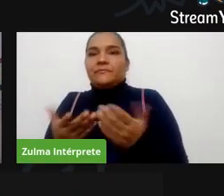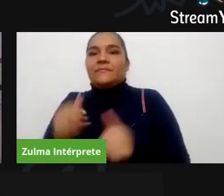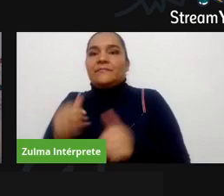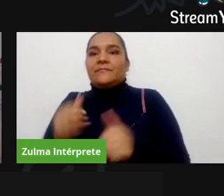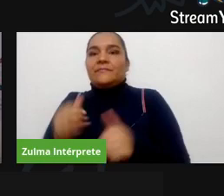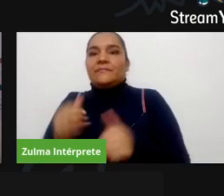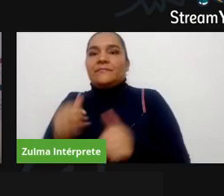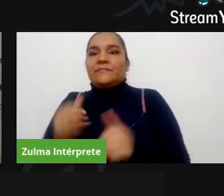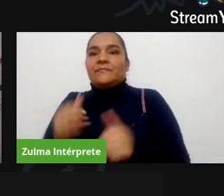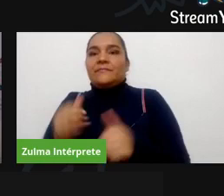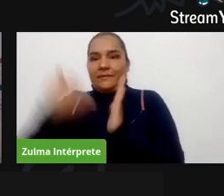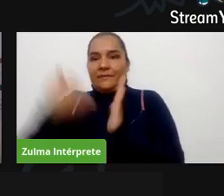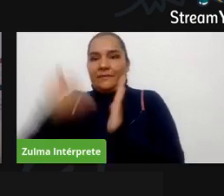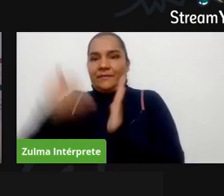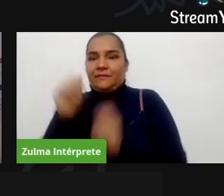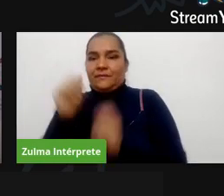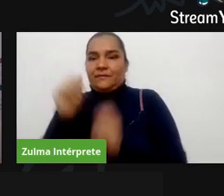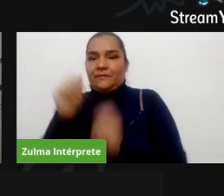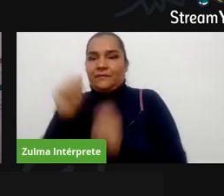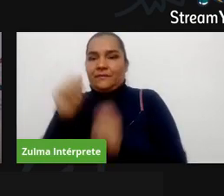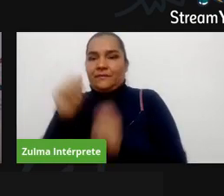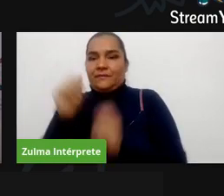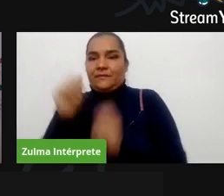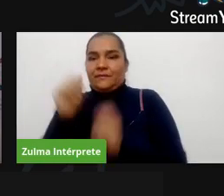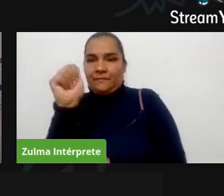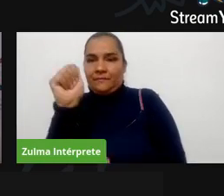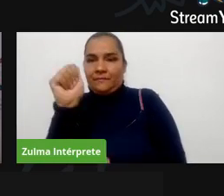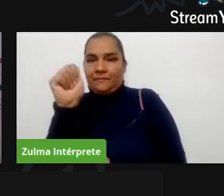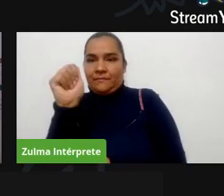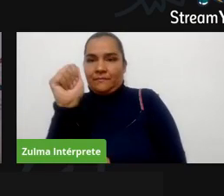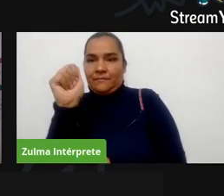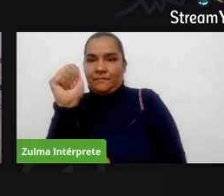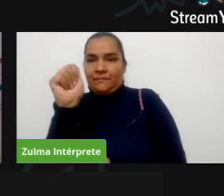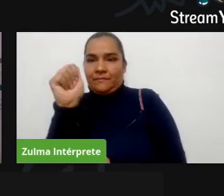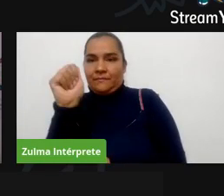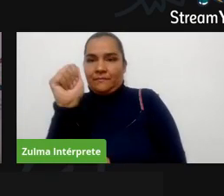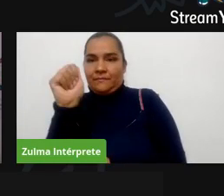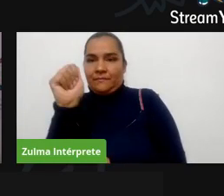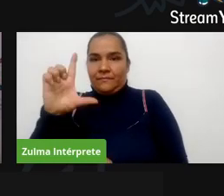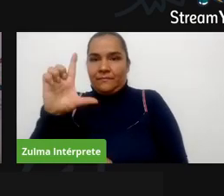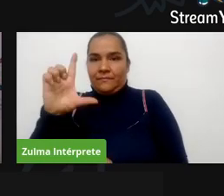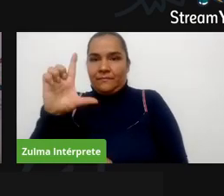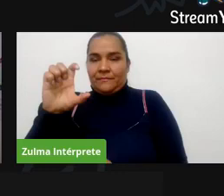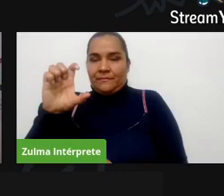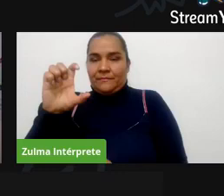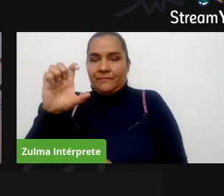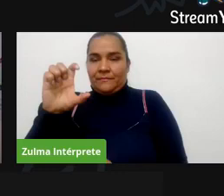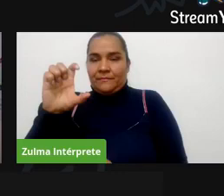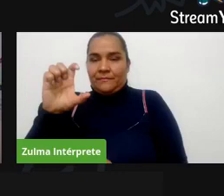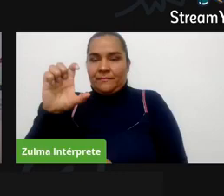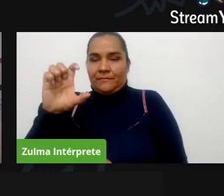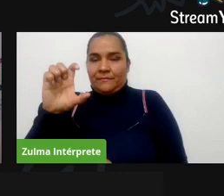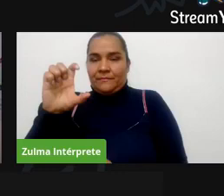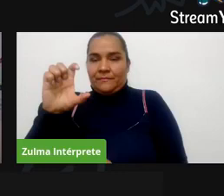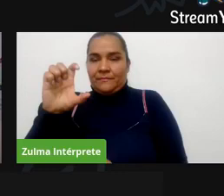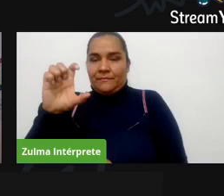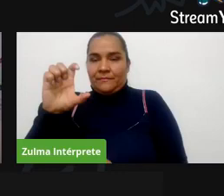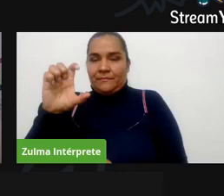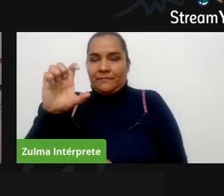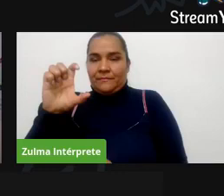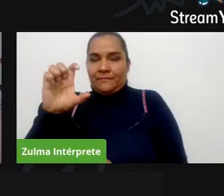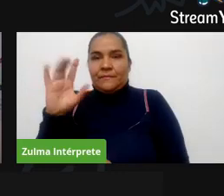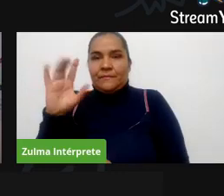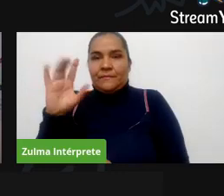a comenzar para que nos dé la bienvenida y nos abra esta jornada tan importante y volvemos esta alianza que se hace hoy